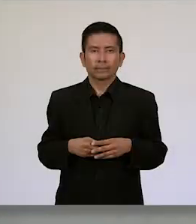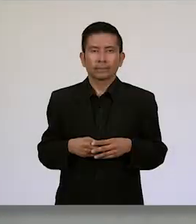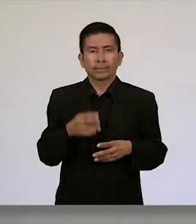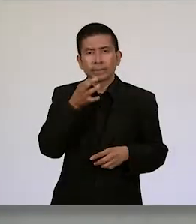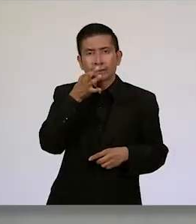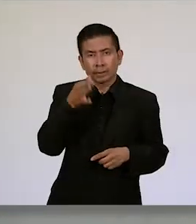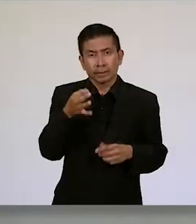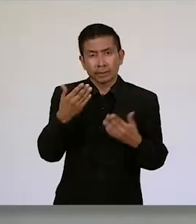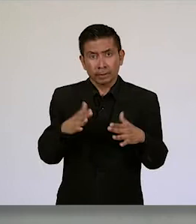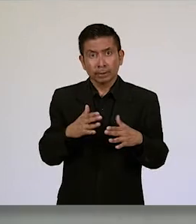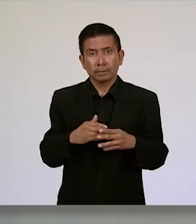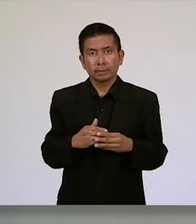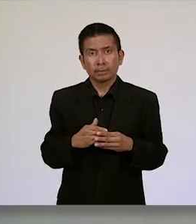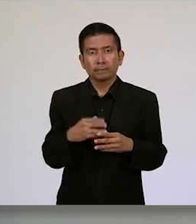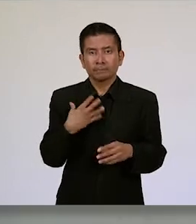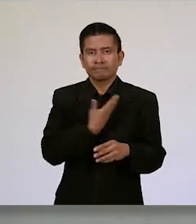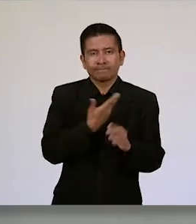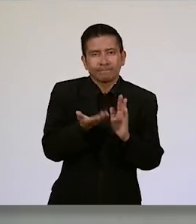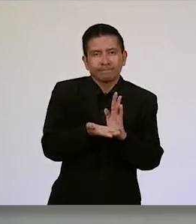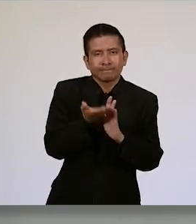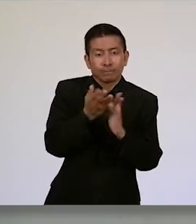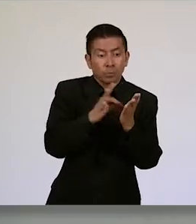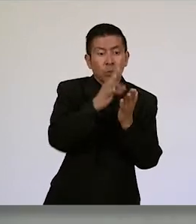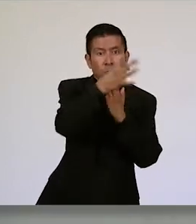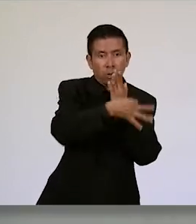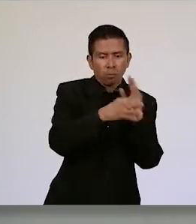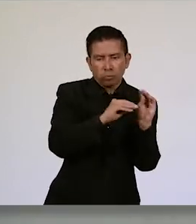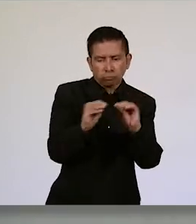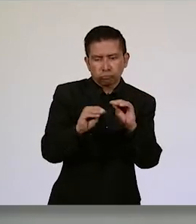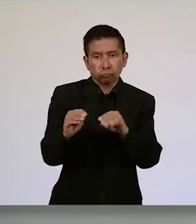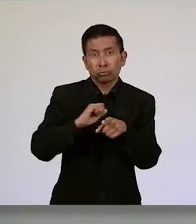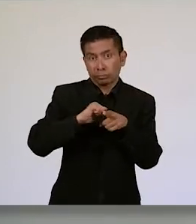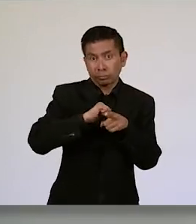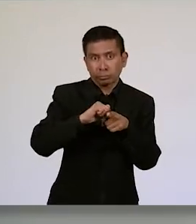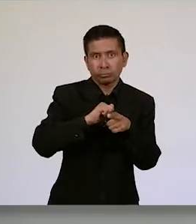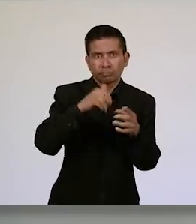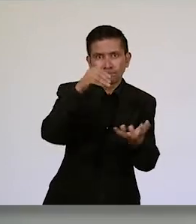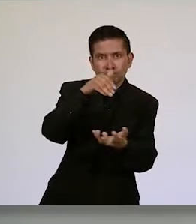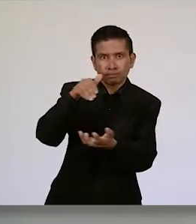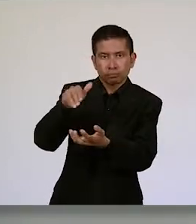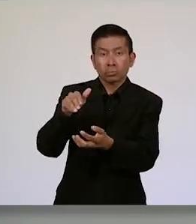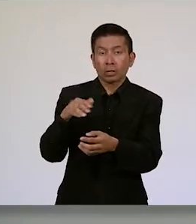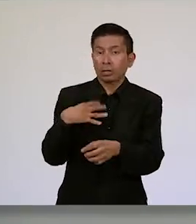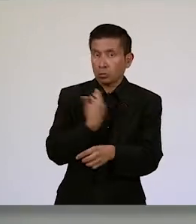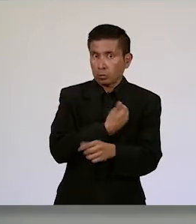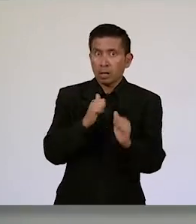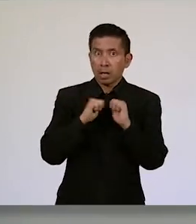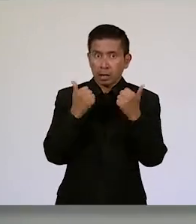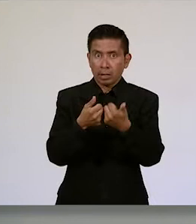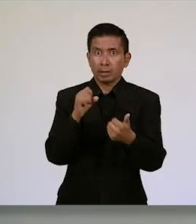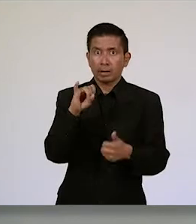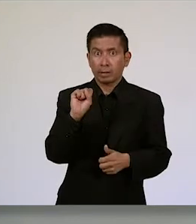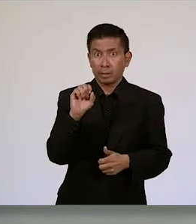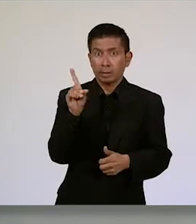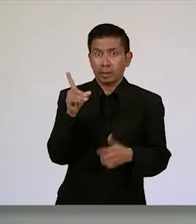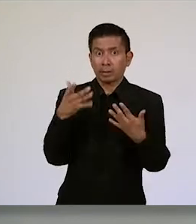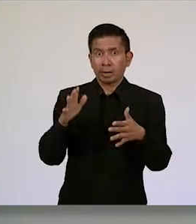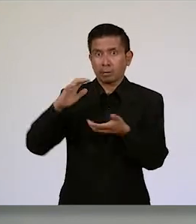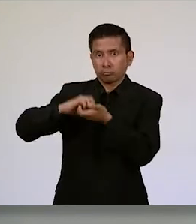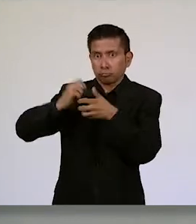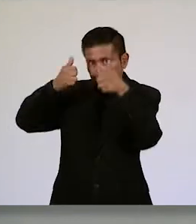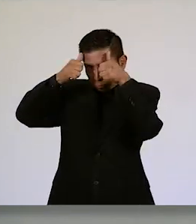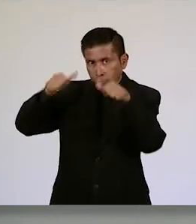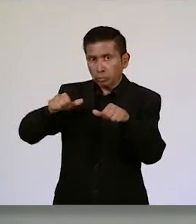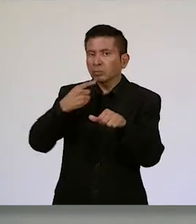Efectivamente, para el desarrollo del programa de capacitación, ISD ha establecido un acuerdo, una